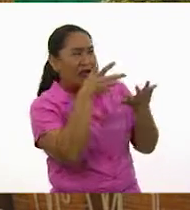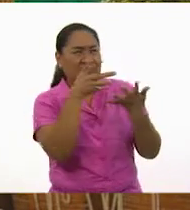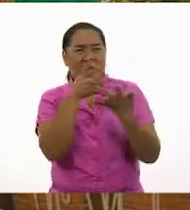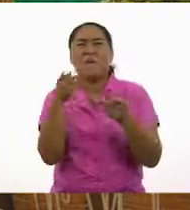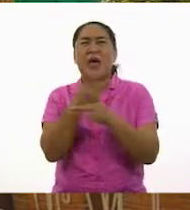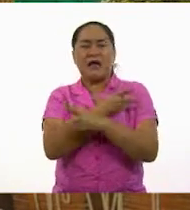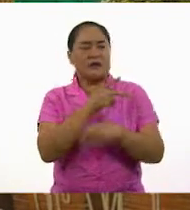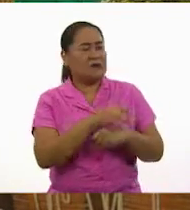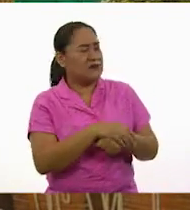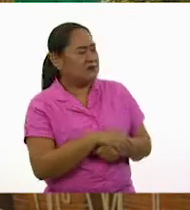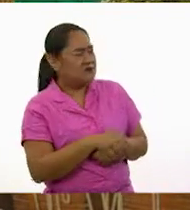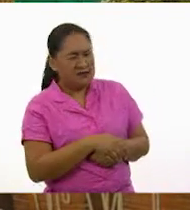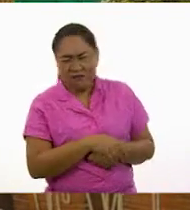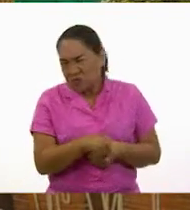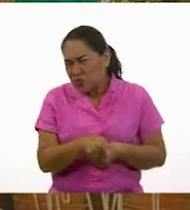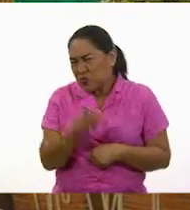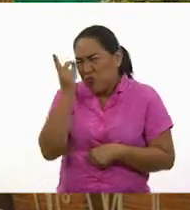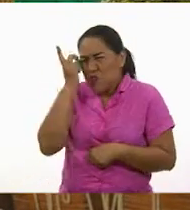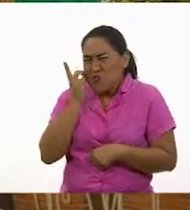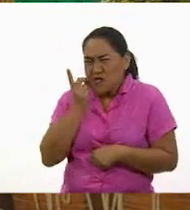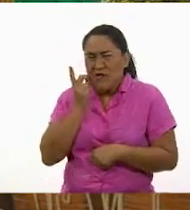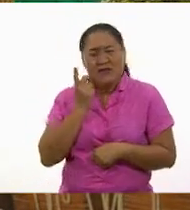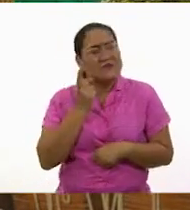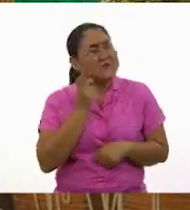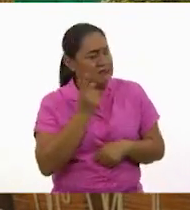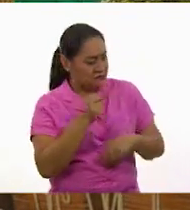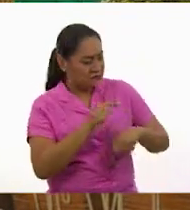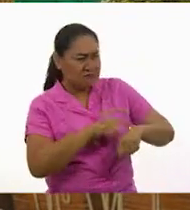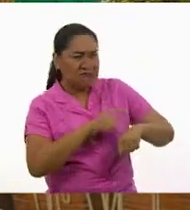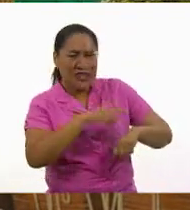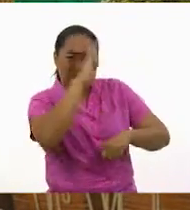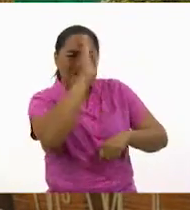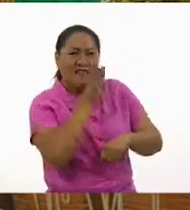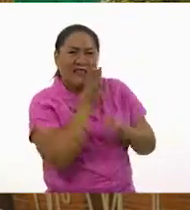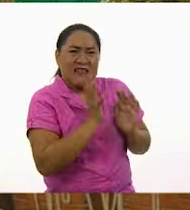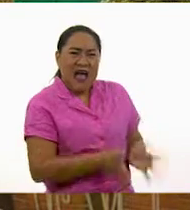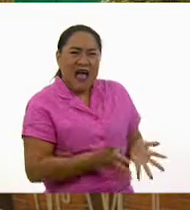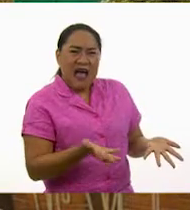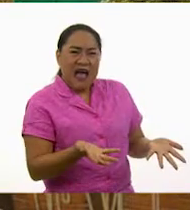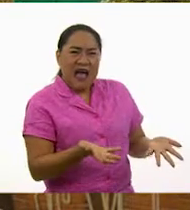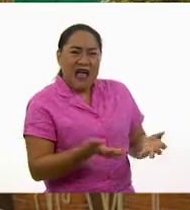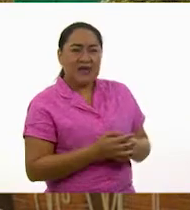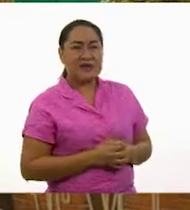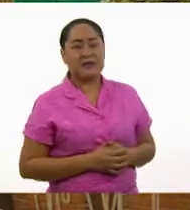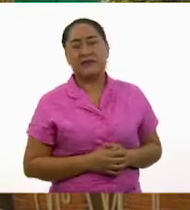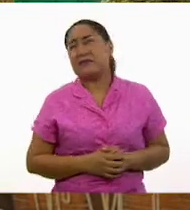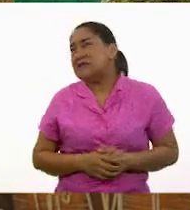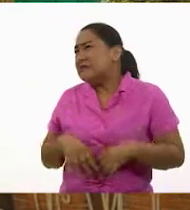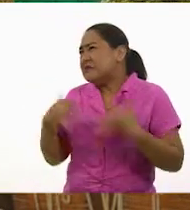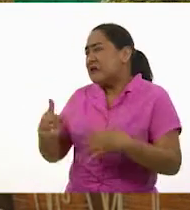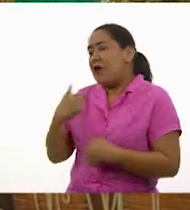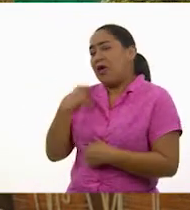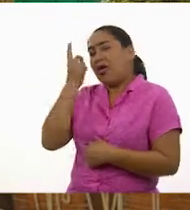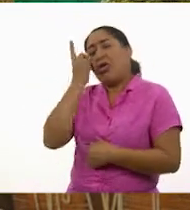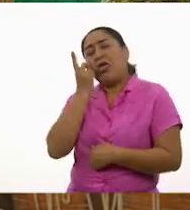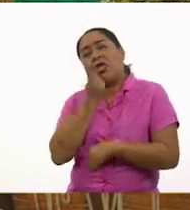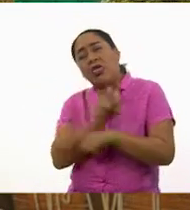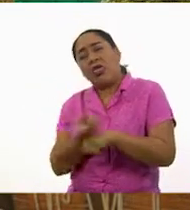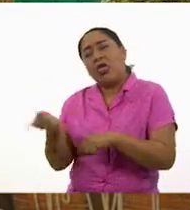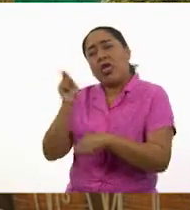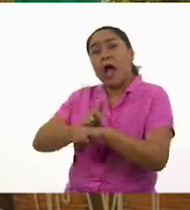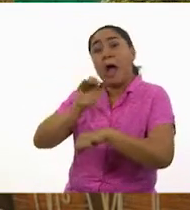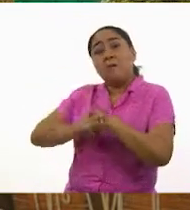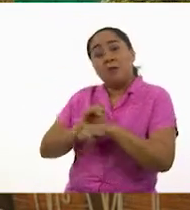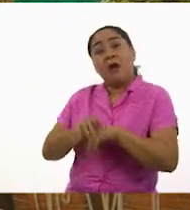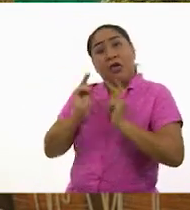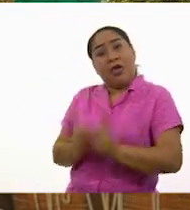¡Ay, ¿a poco estabas dormido? ¡Si ya es mediodía! ¡Es que me desvelé! ¡Latijando con mis